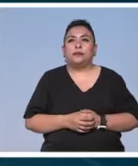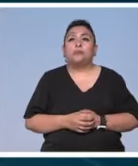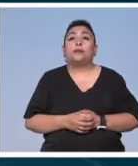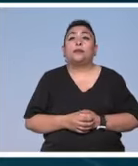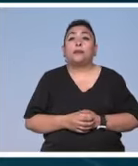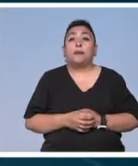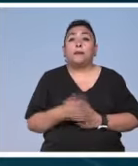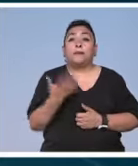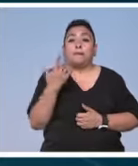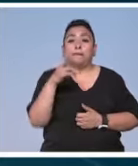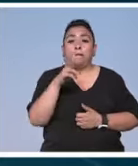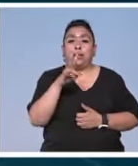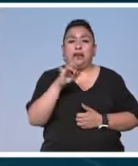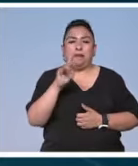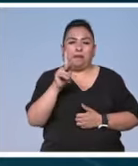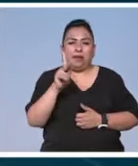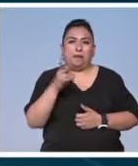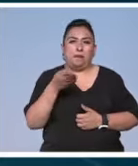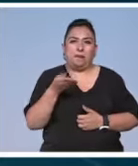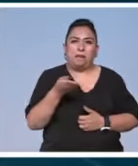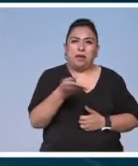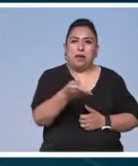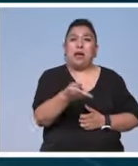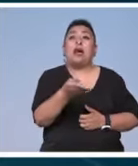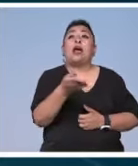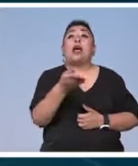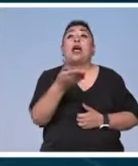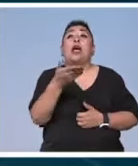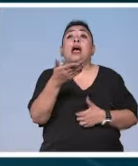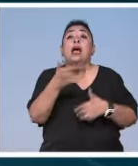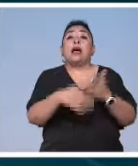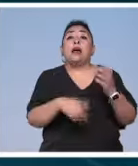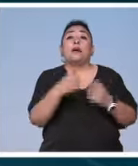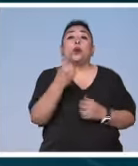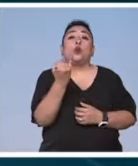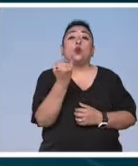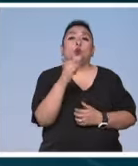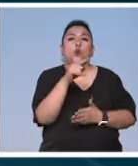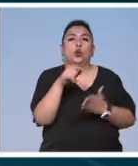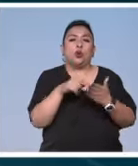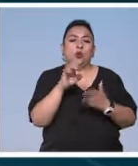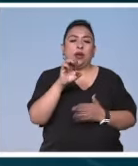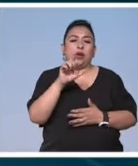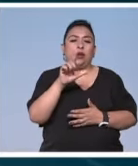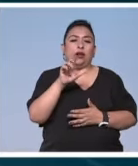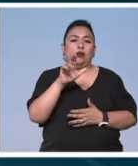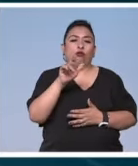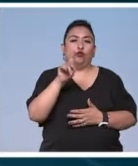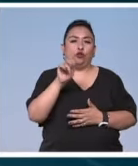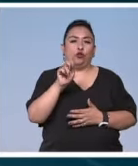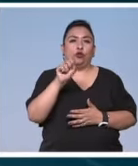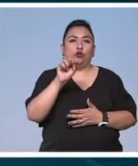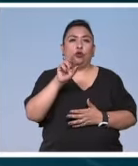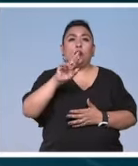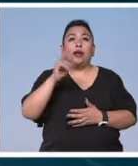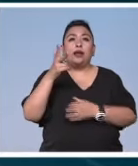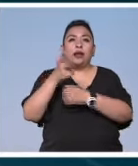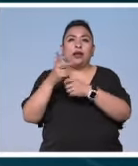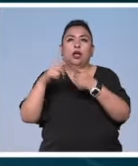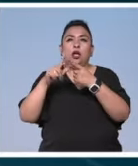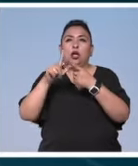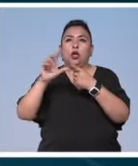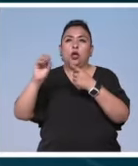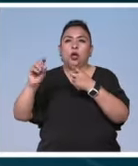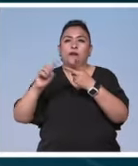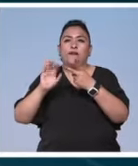metan en la mano a su puesto VIP estará disponible hasta el 1 de junio en el claustro de Sor Juana con imágenes de Luis Oscar López